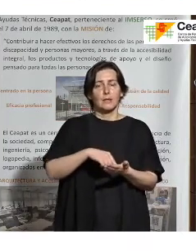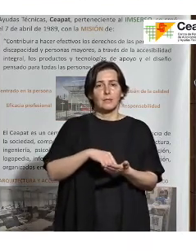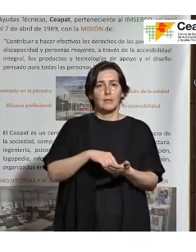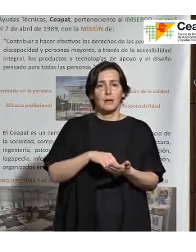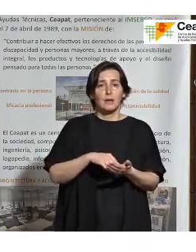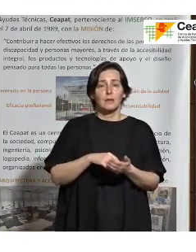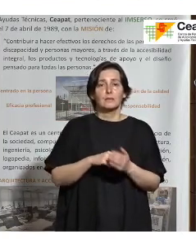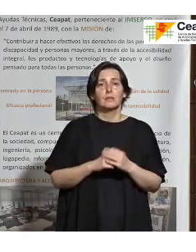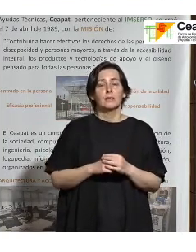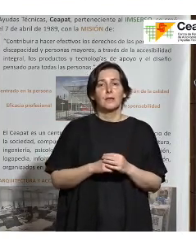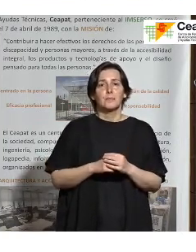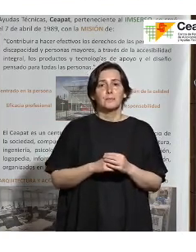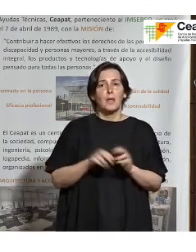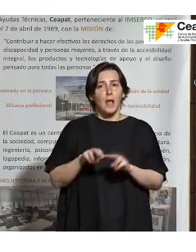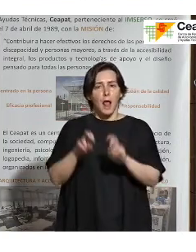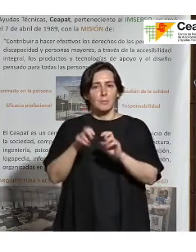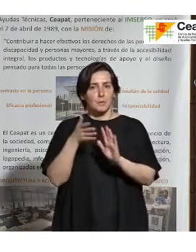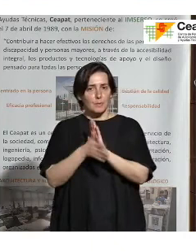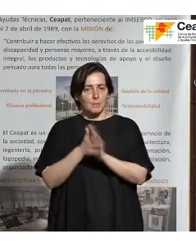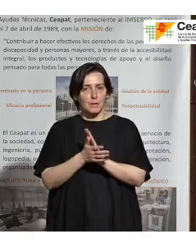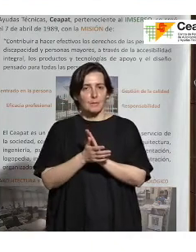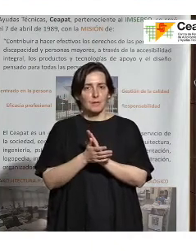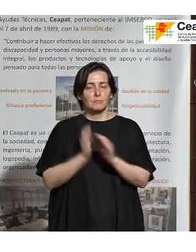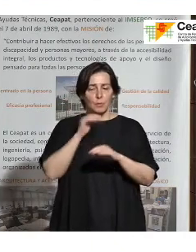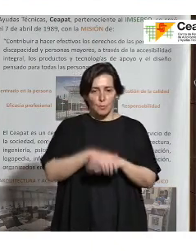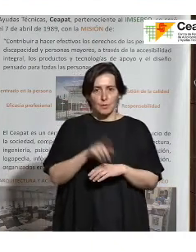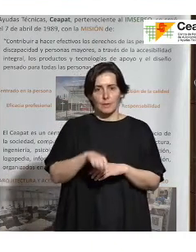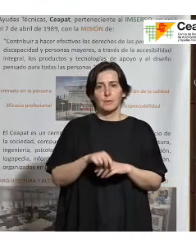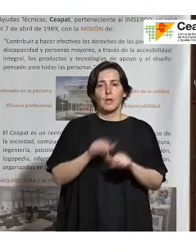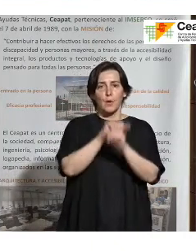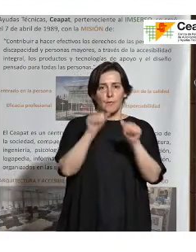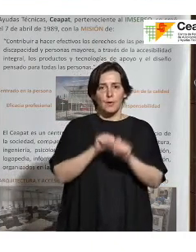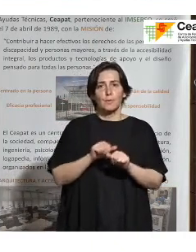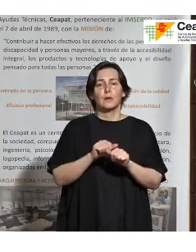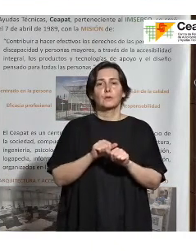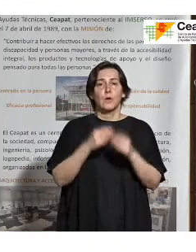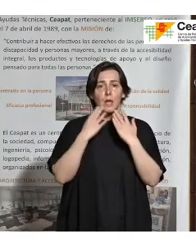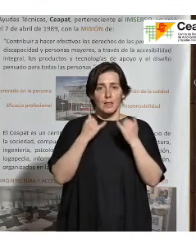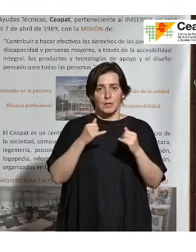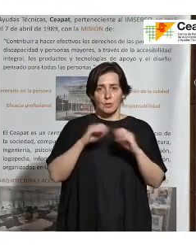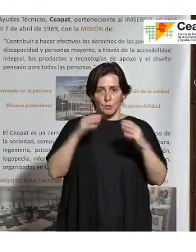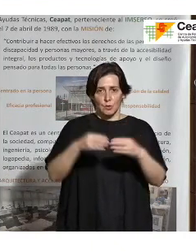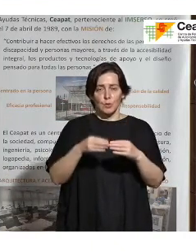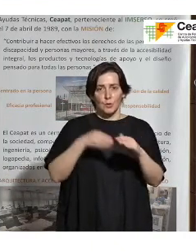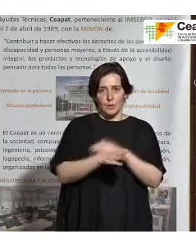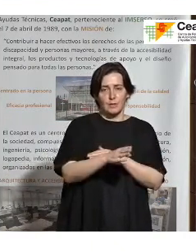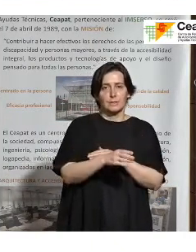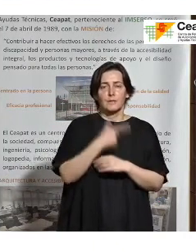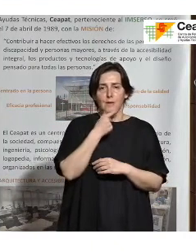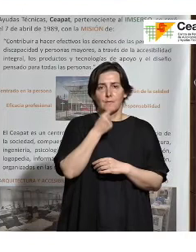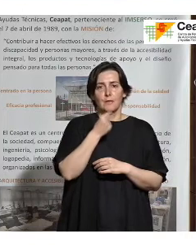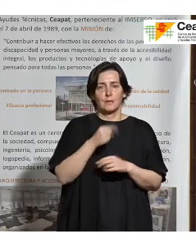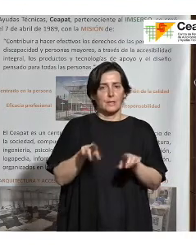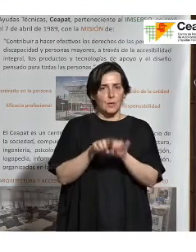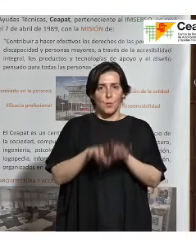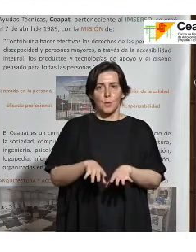otra parte que hemos visto al principio. Tiene que estar en formato electrónico accesible, en lectura fácil y exactamente